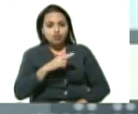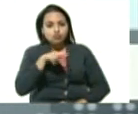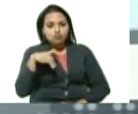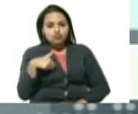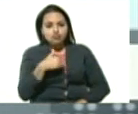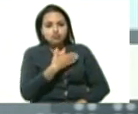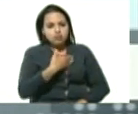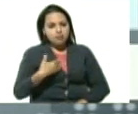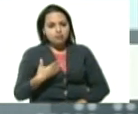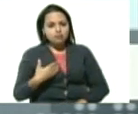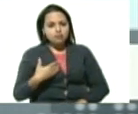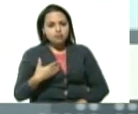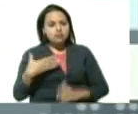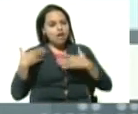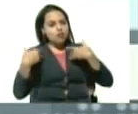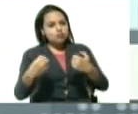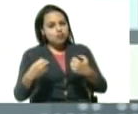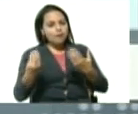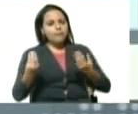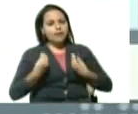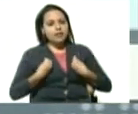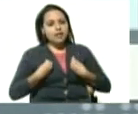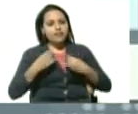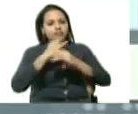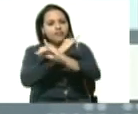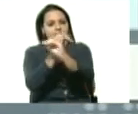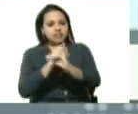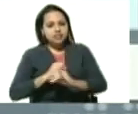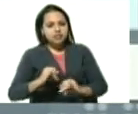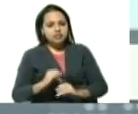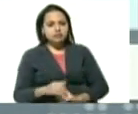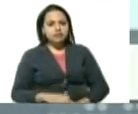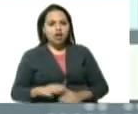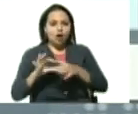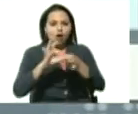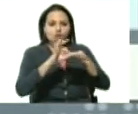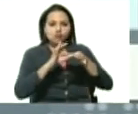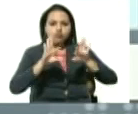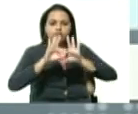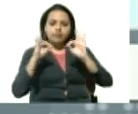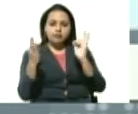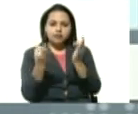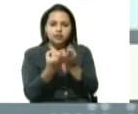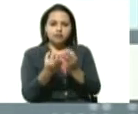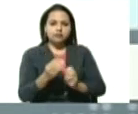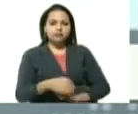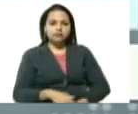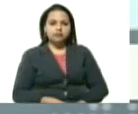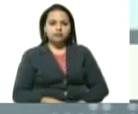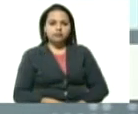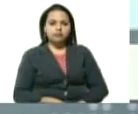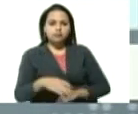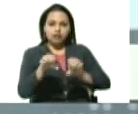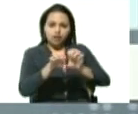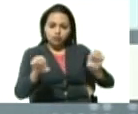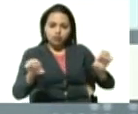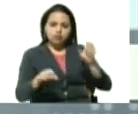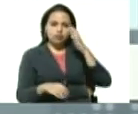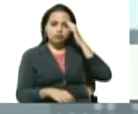vida felicidad unión familiar educación